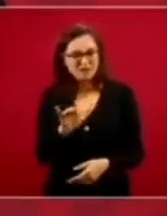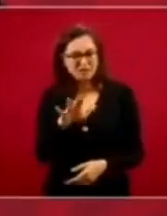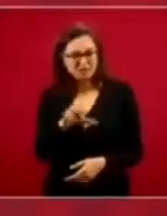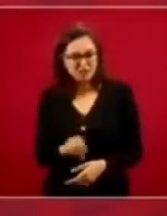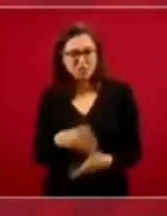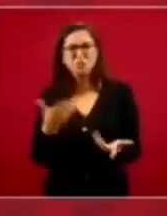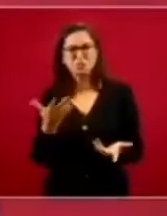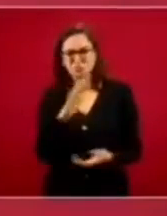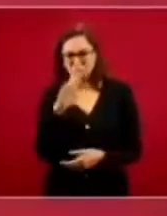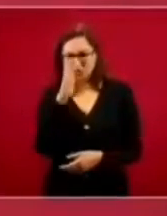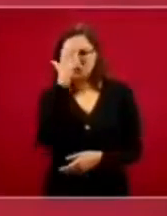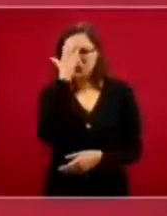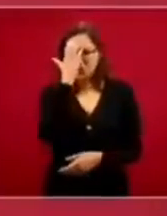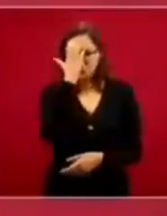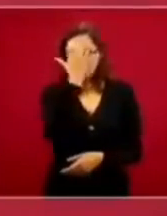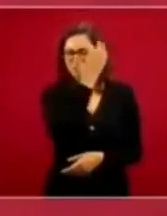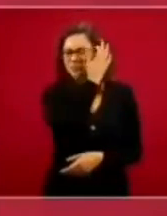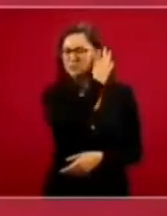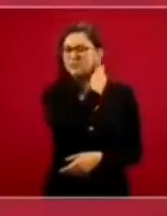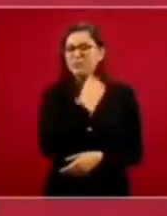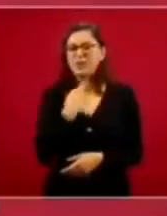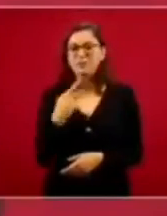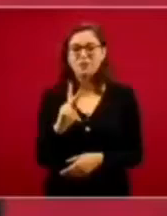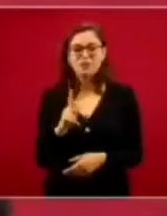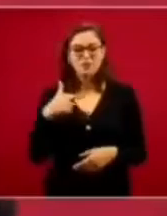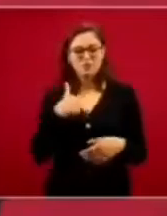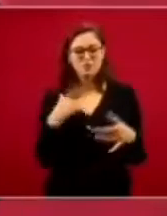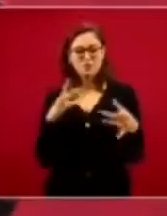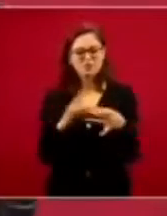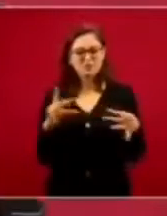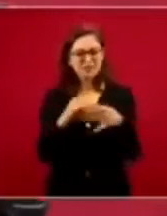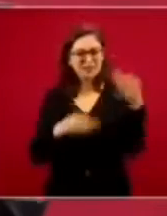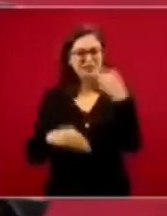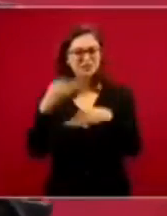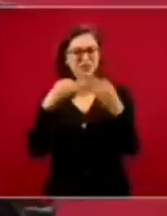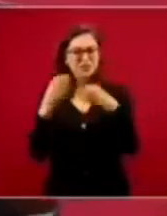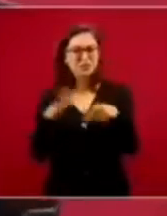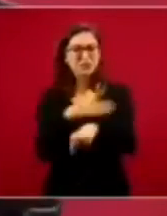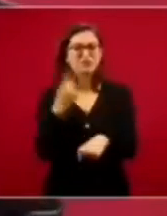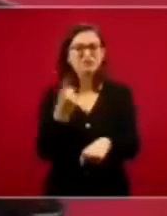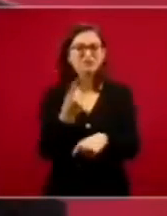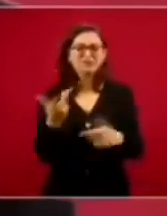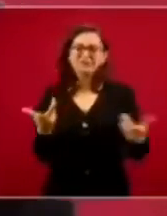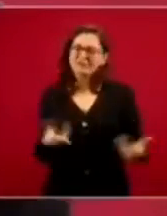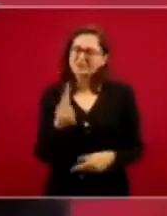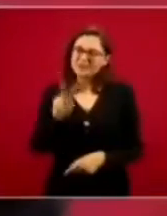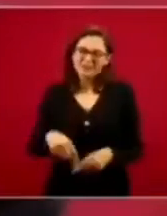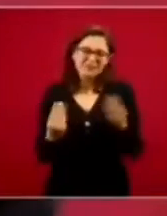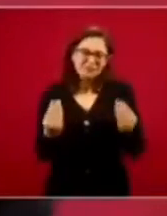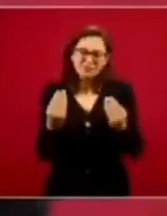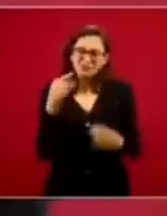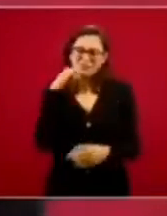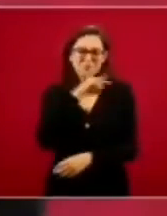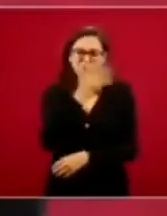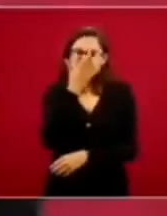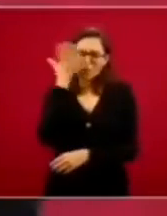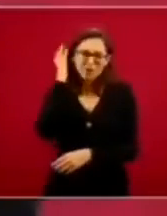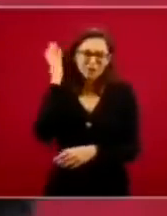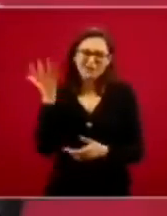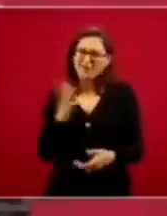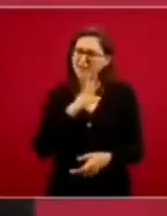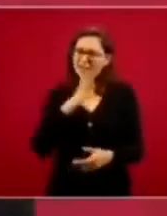Bueno, pero ¿por qué comento todo esto? Por la hipocresía. Ayer, ayer